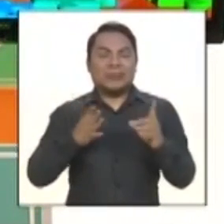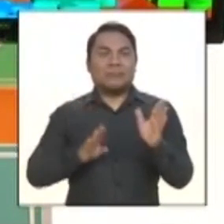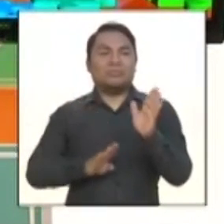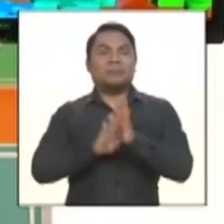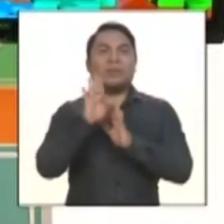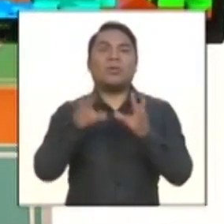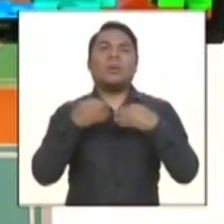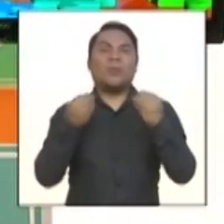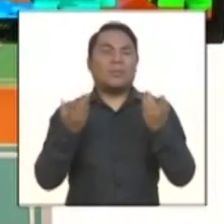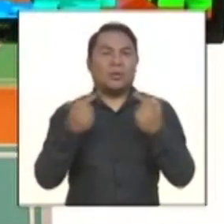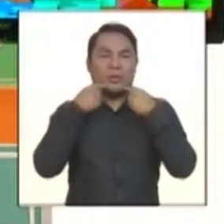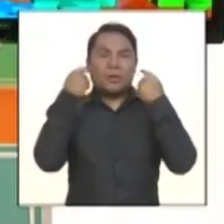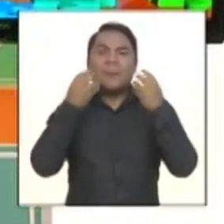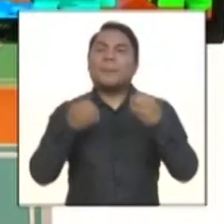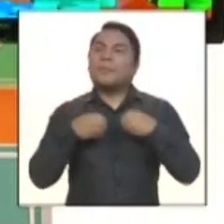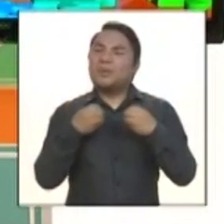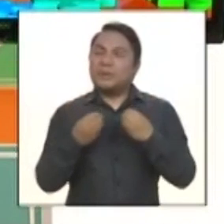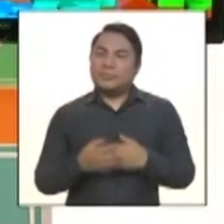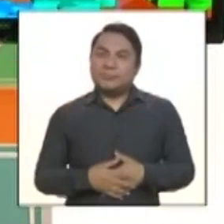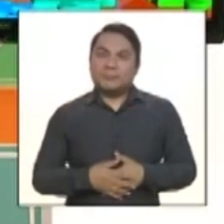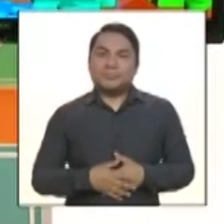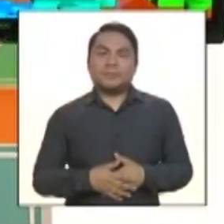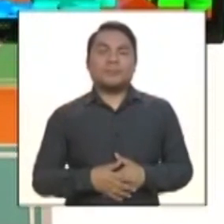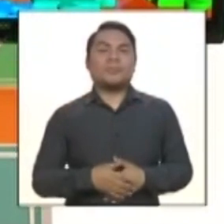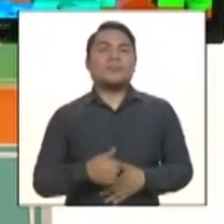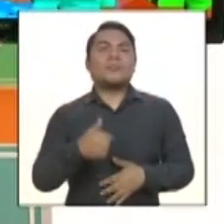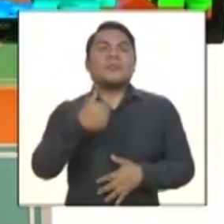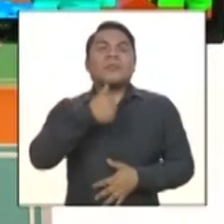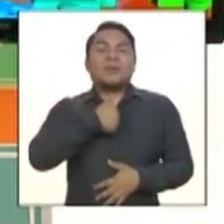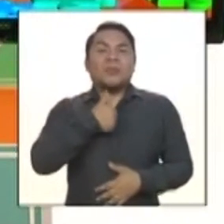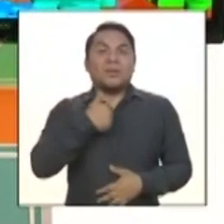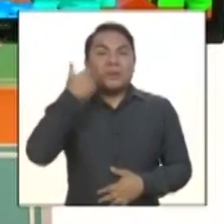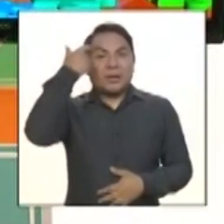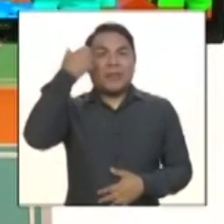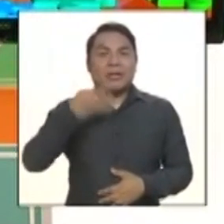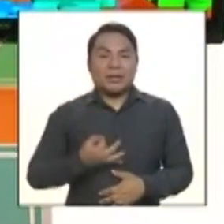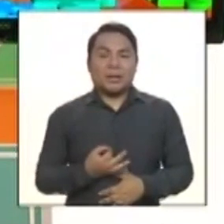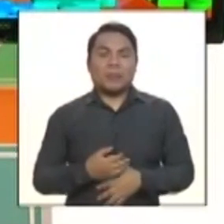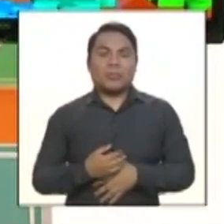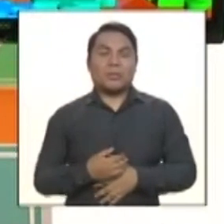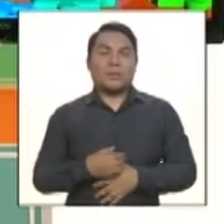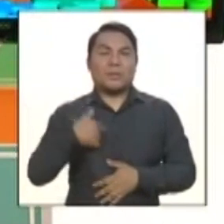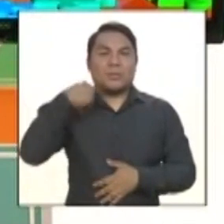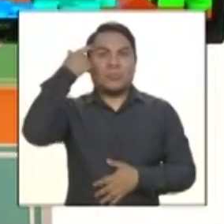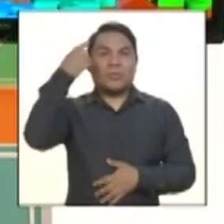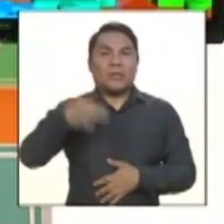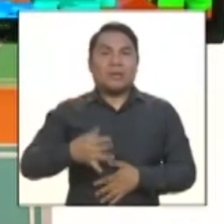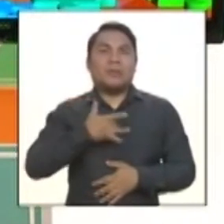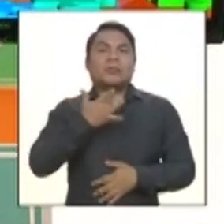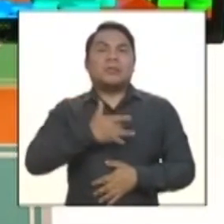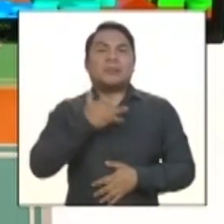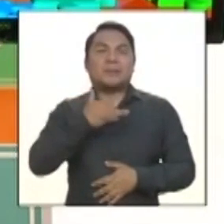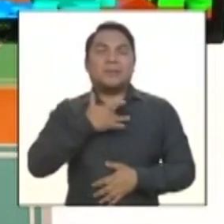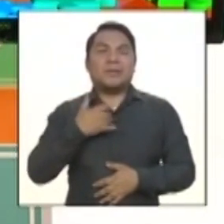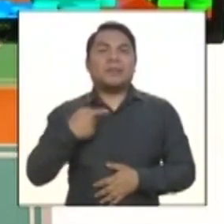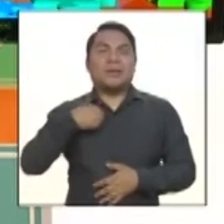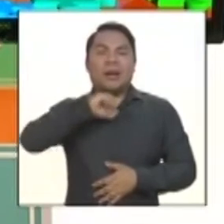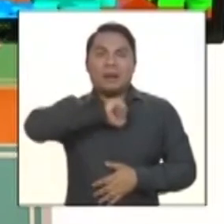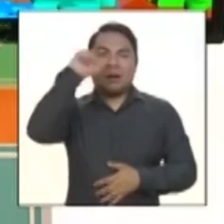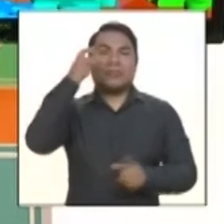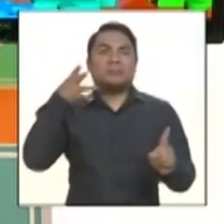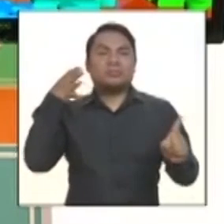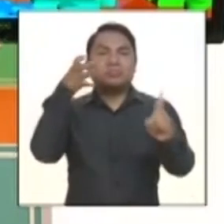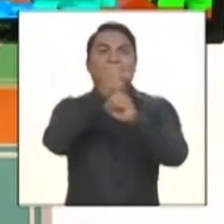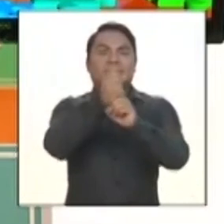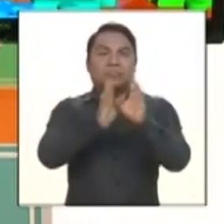cosas? ¿Por qué? Yo creo que el sentimiento de triunfo o de felicidad es algo que